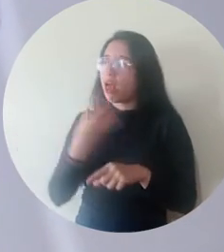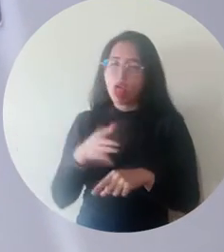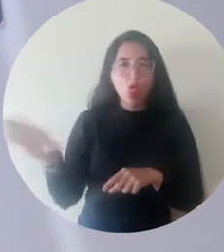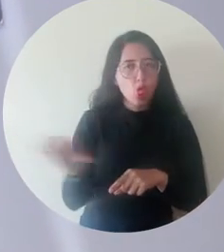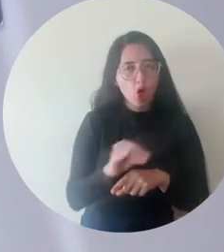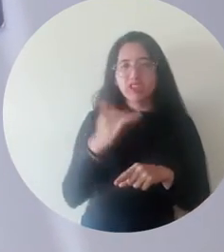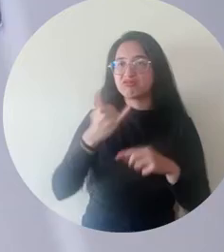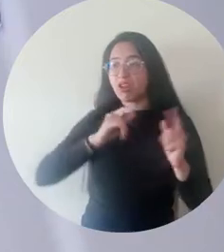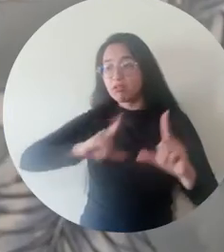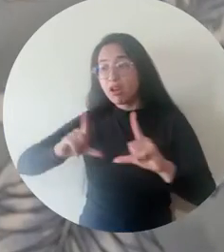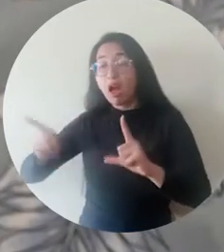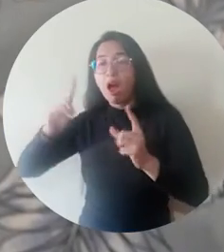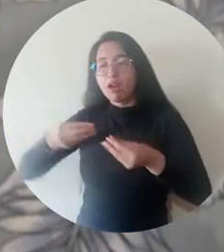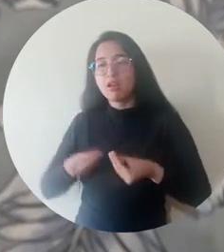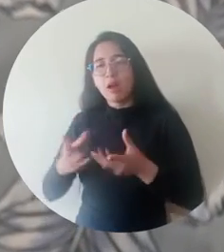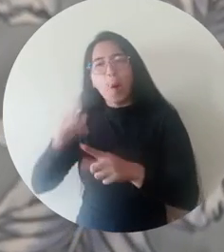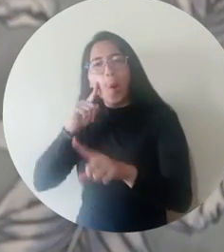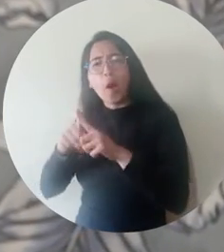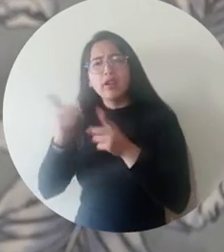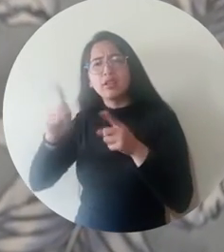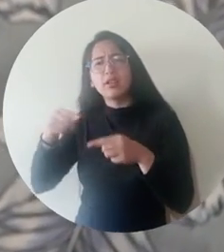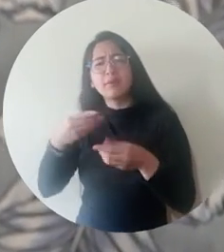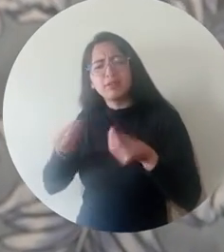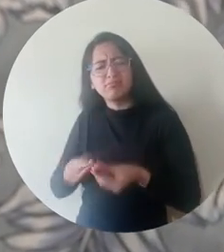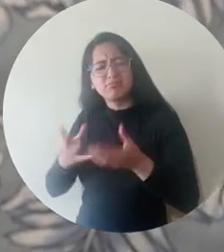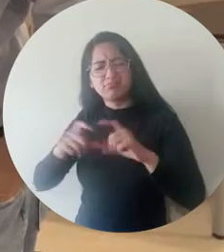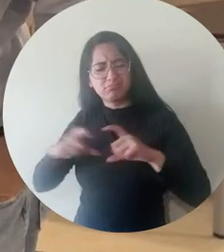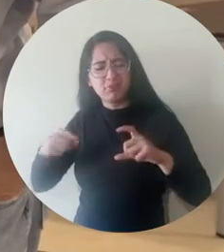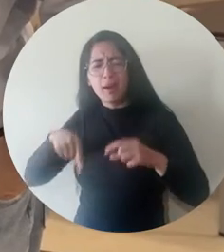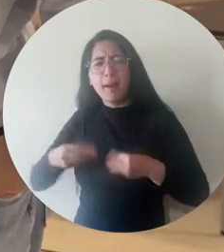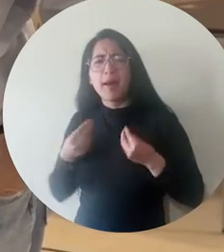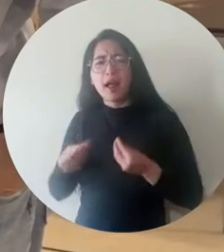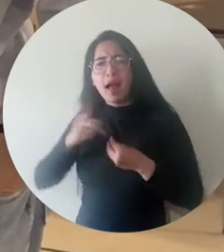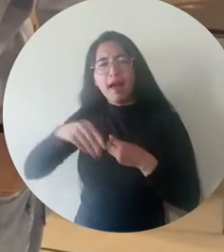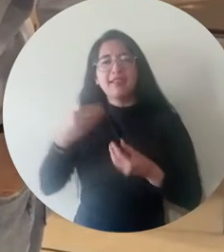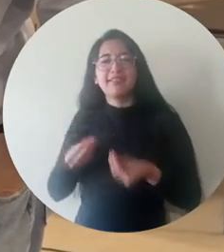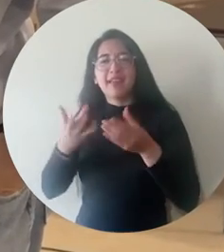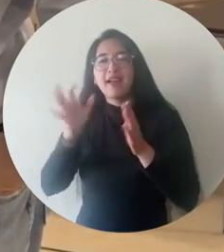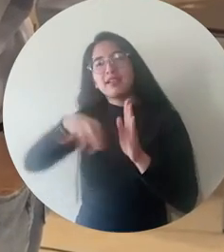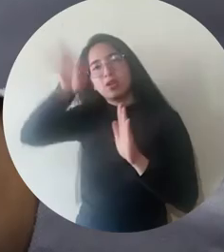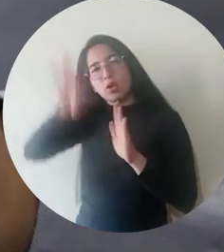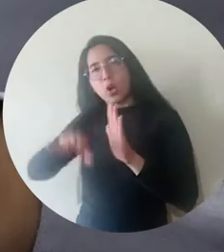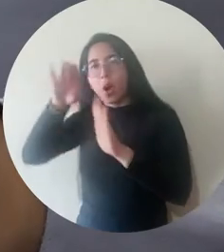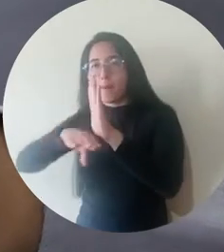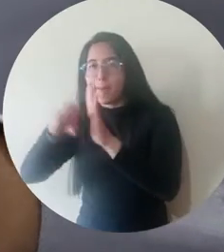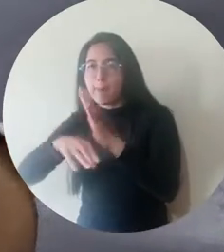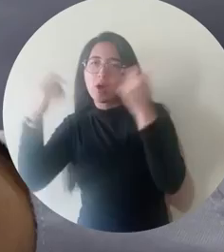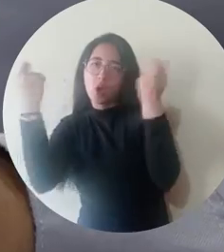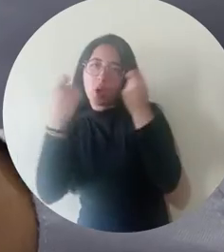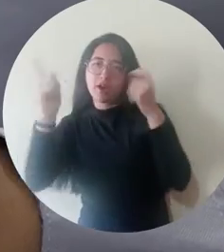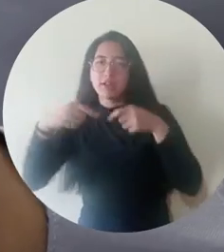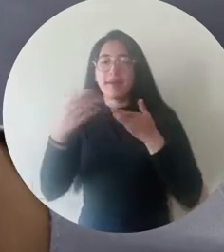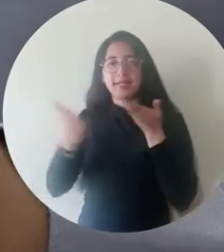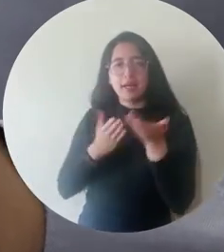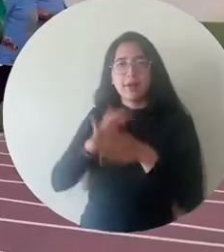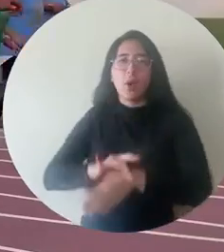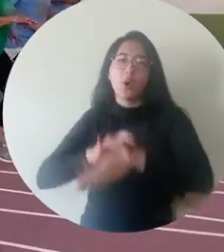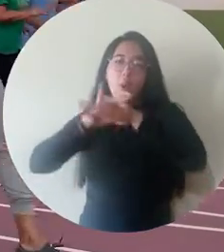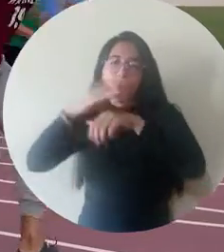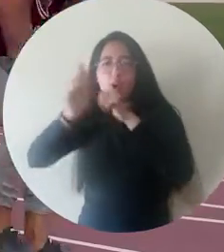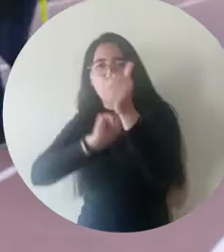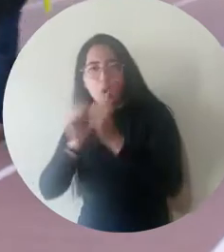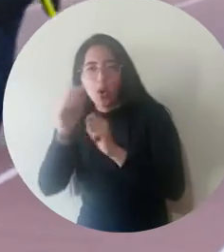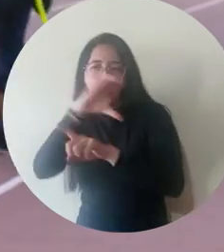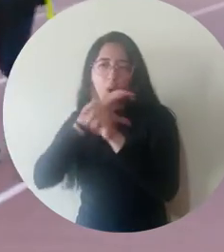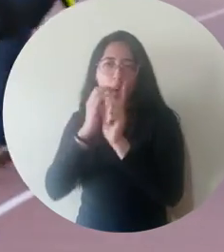posgrado se realizó con el propósito de facilitarles el acceso a descuentos propios y con aliados y brindarles servicios académicos, médicos,